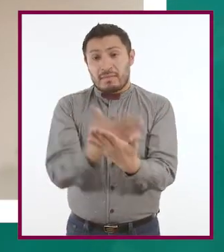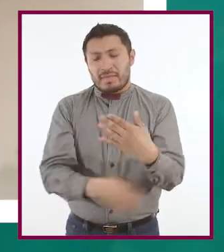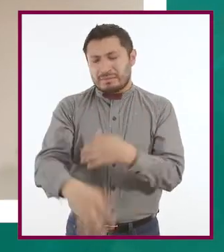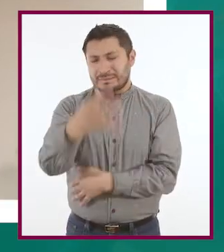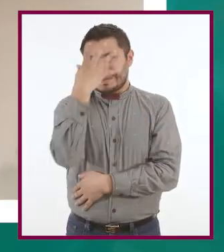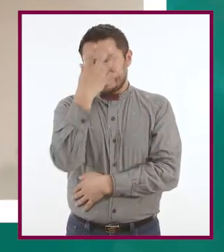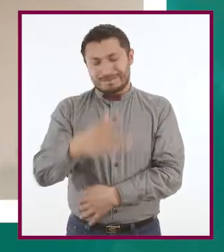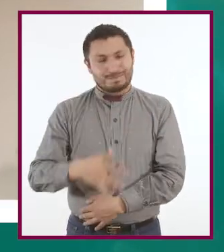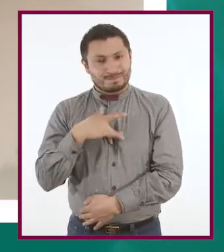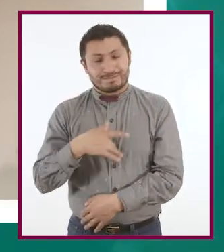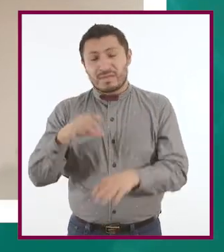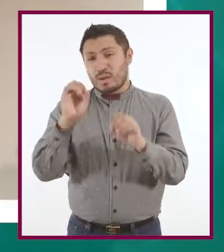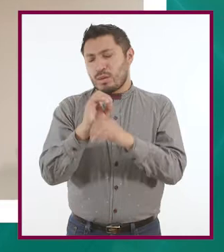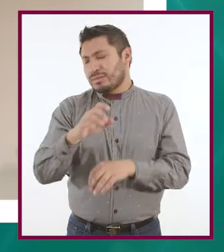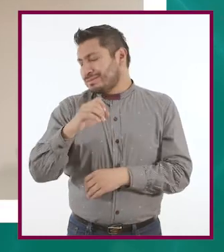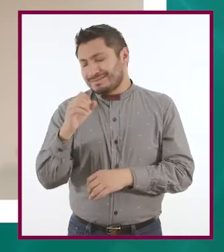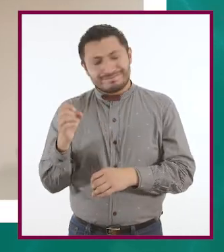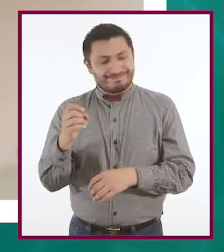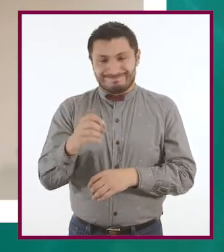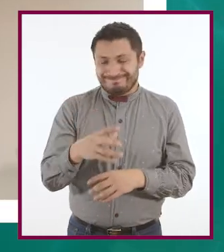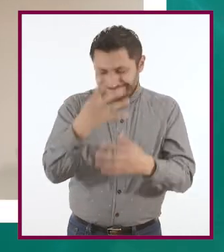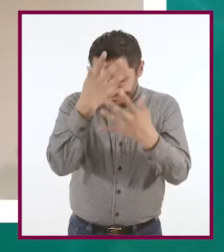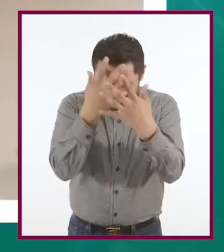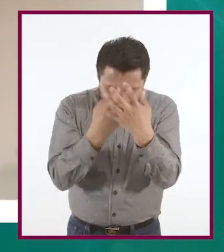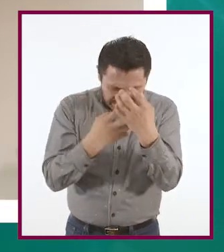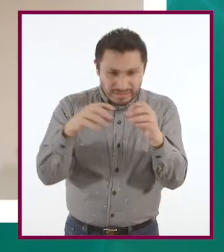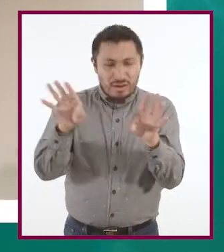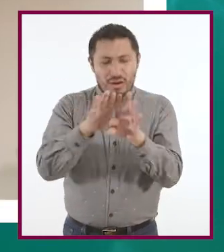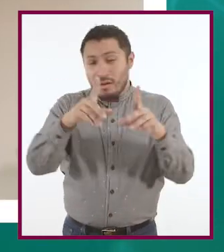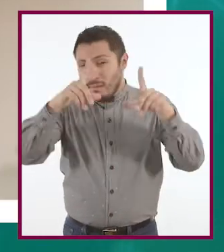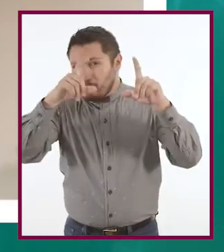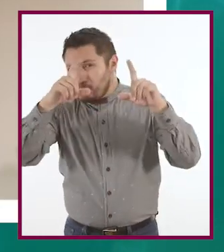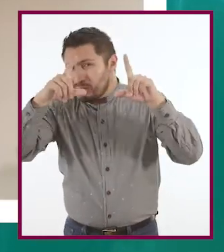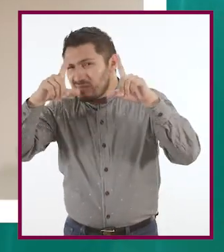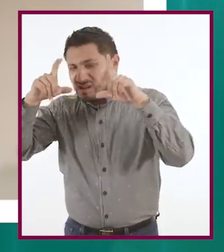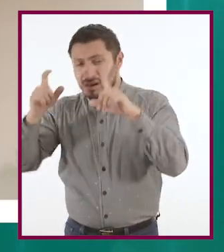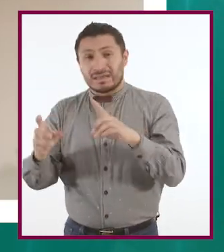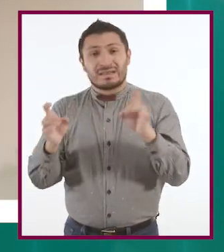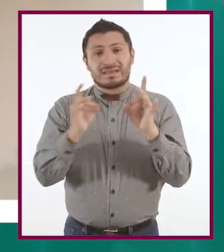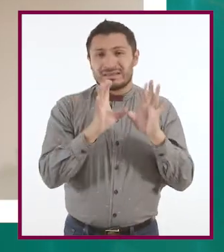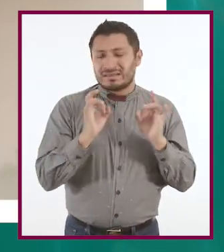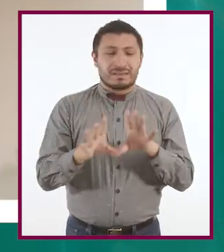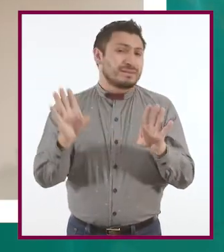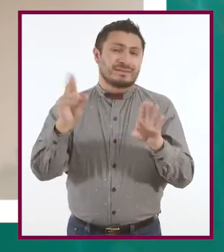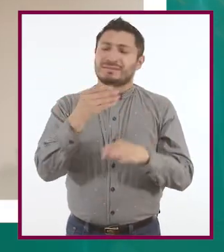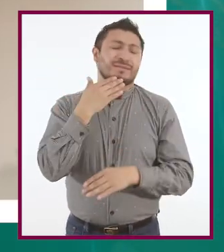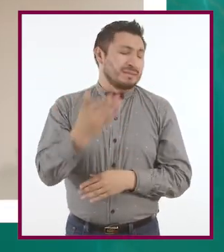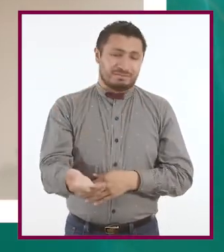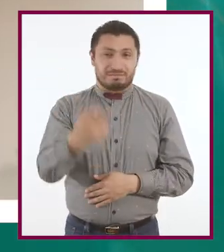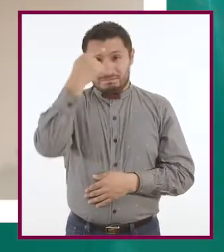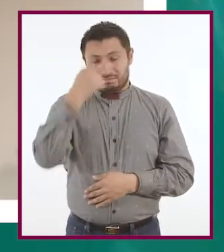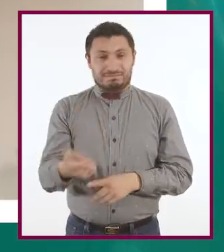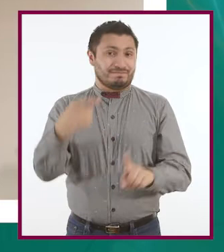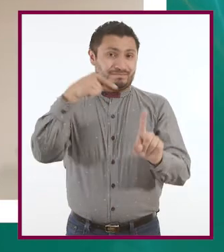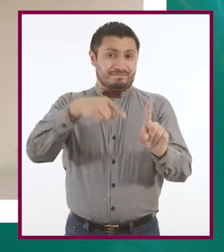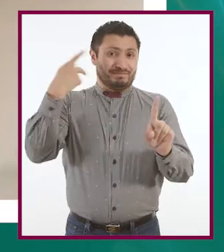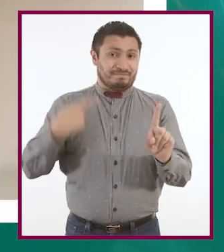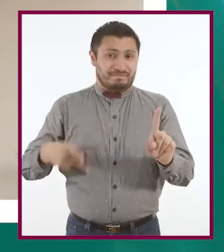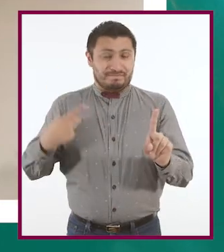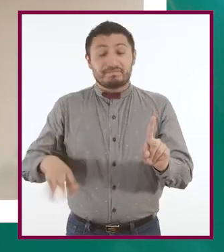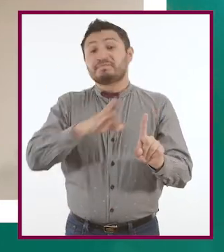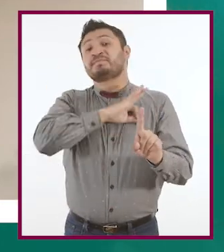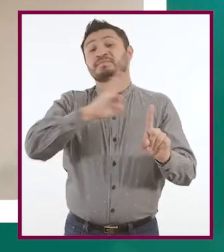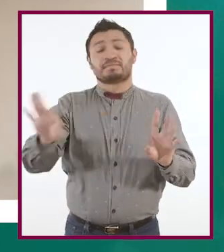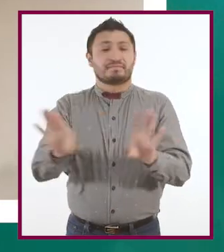que puede ser comprometedora o que le tomaron en situaciones que son desventurosas para esta persona, puede llevar